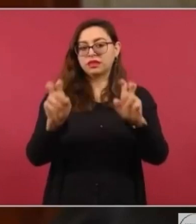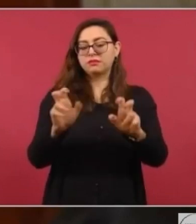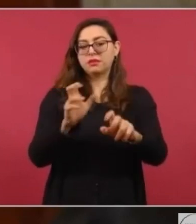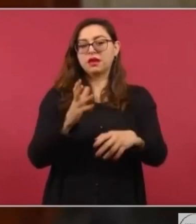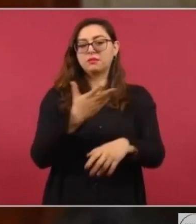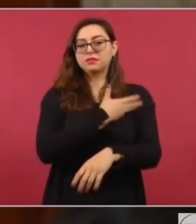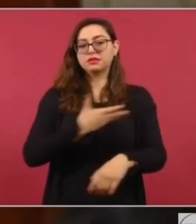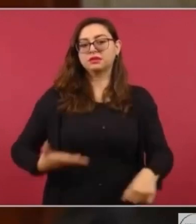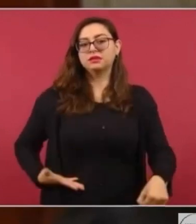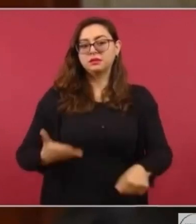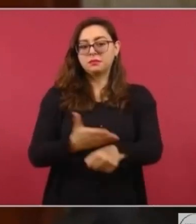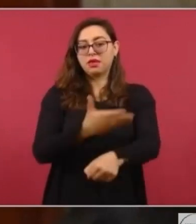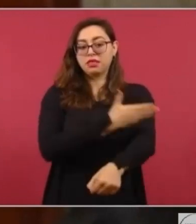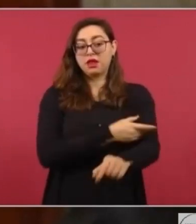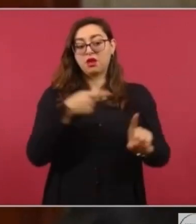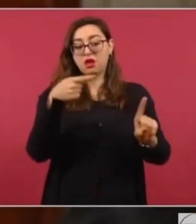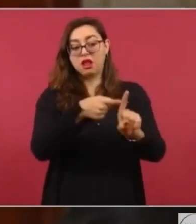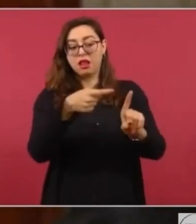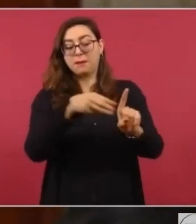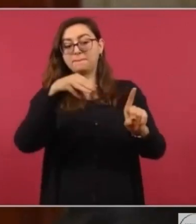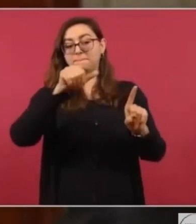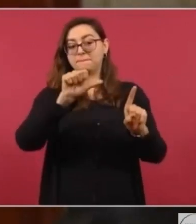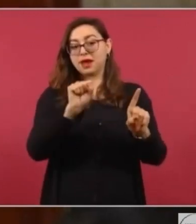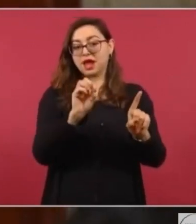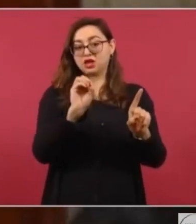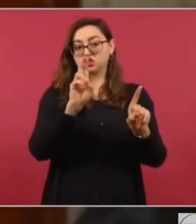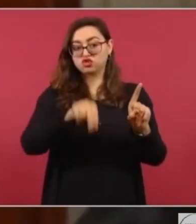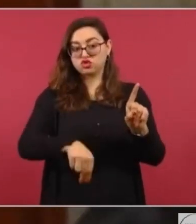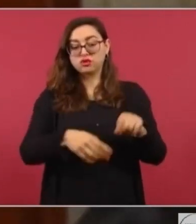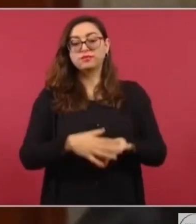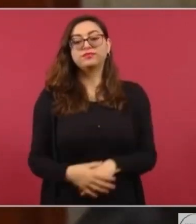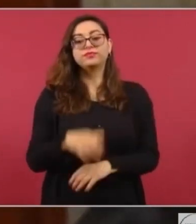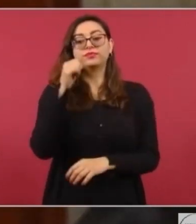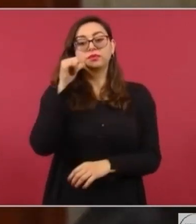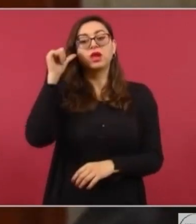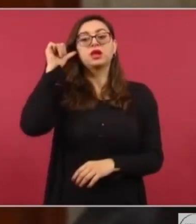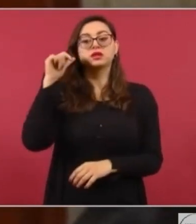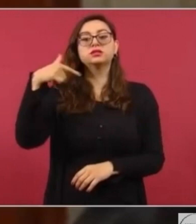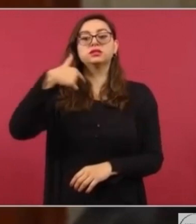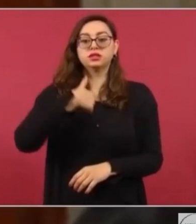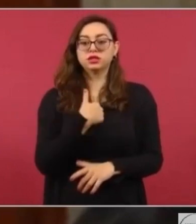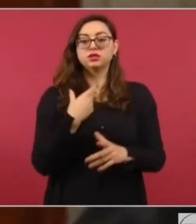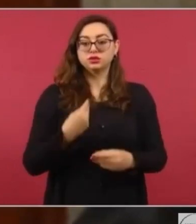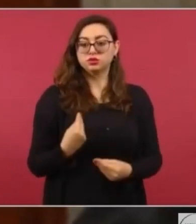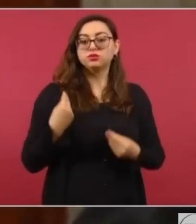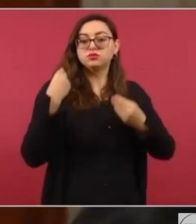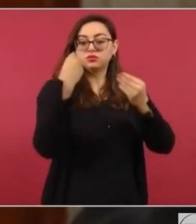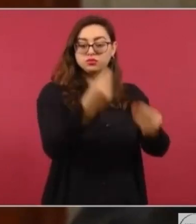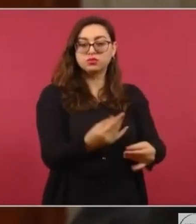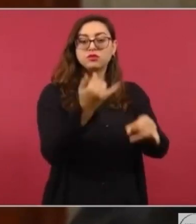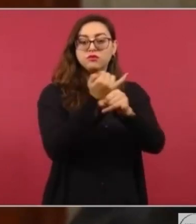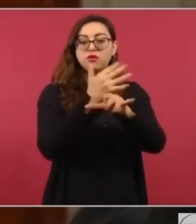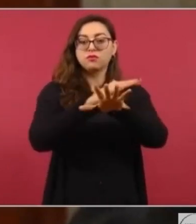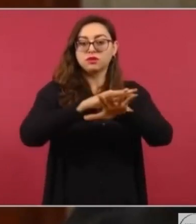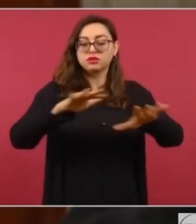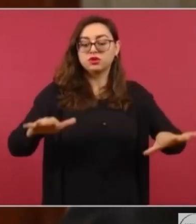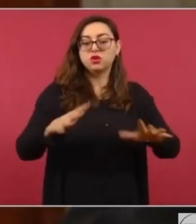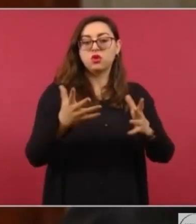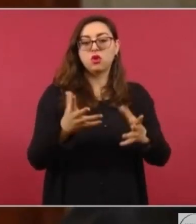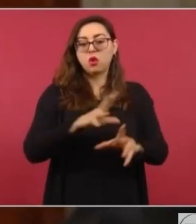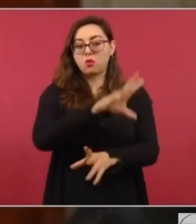licenciado Jesús un escrito de la logia masonica a la que perteneció el presidente Madero. Pero ellos